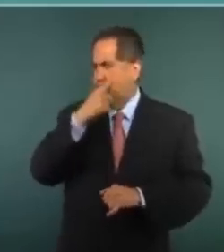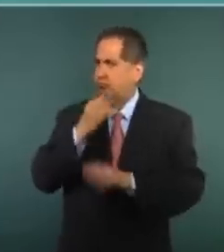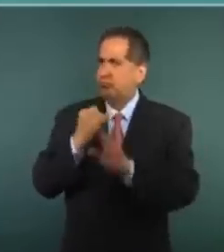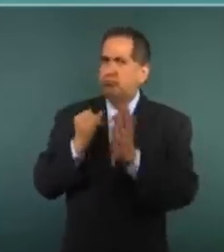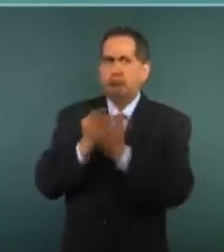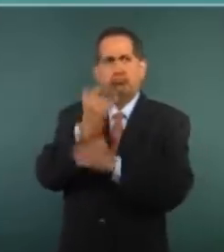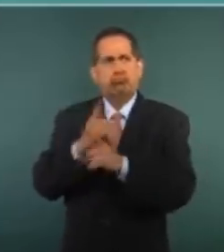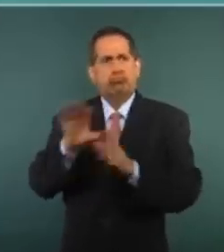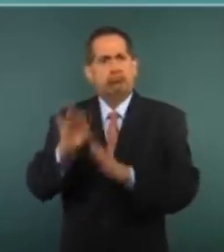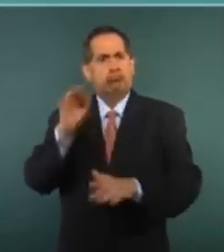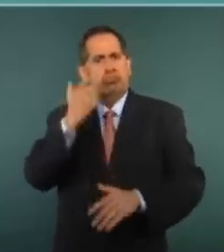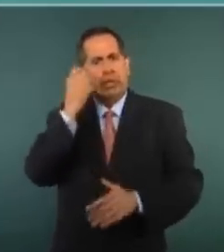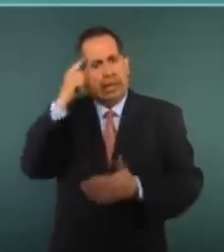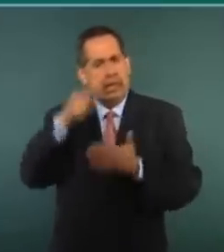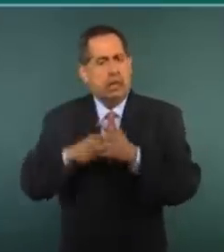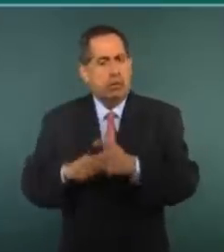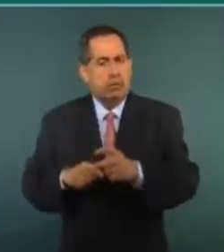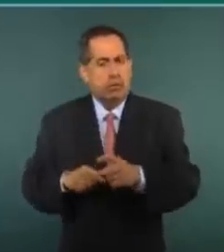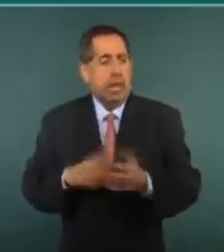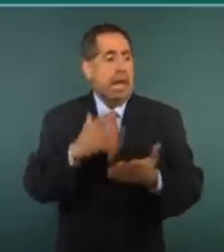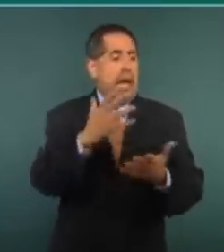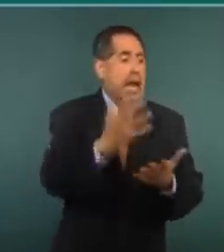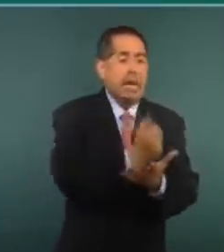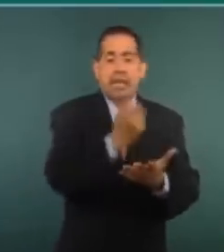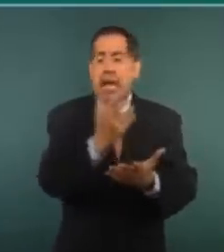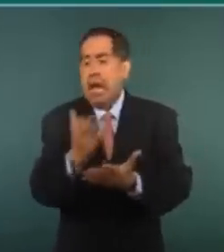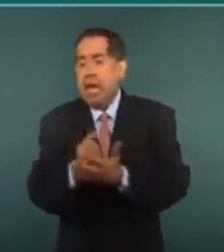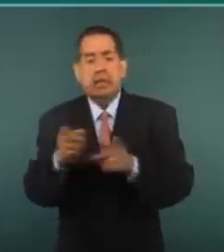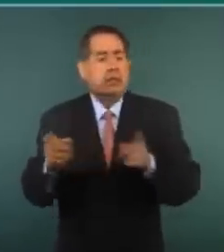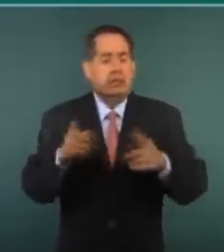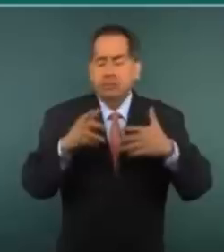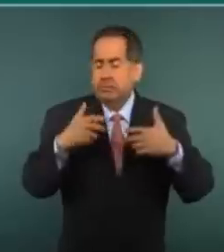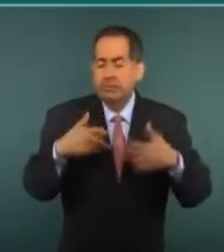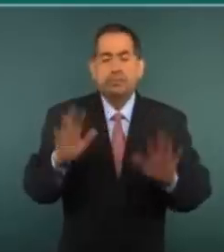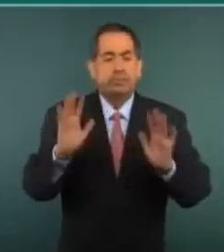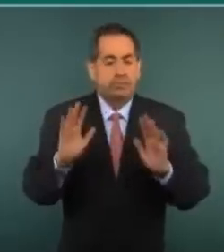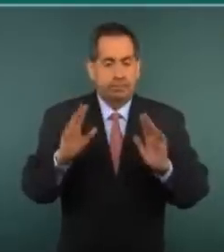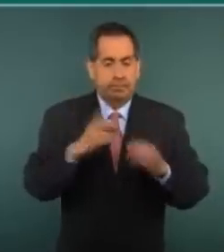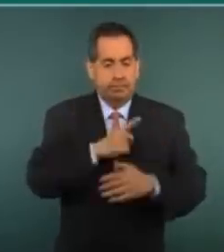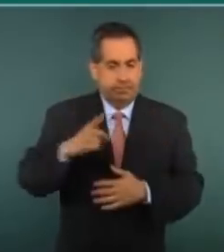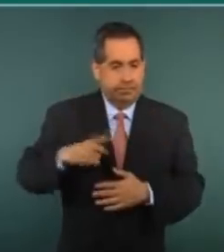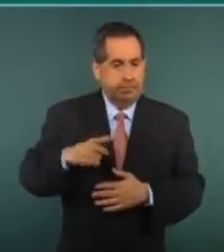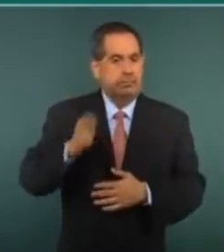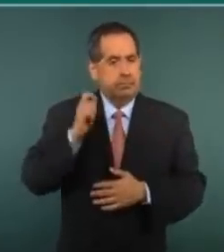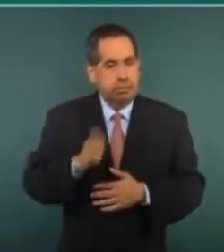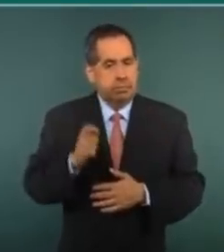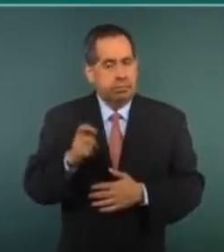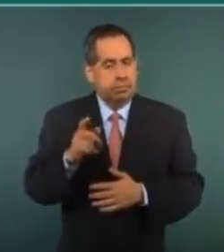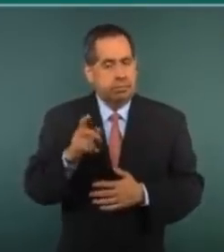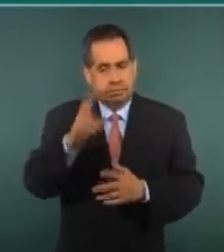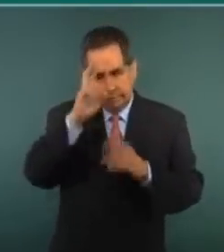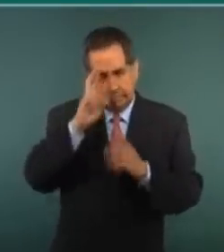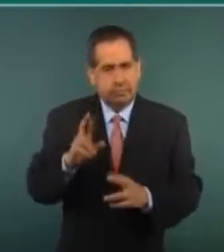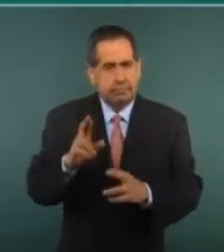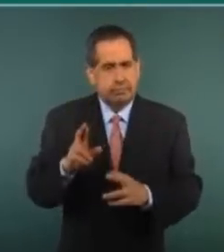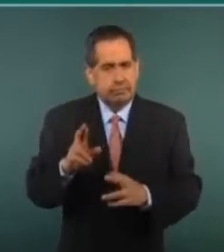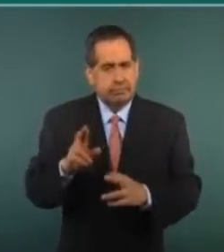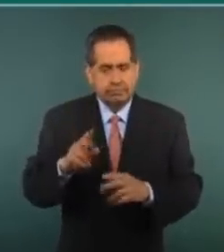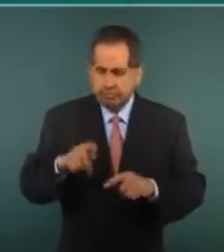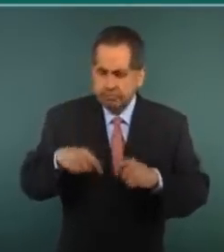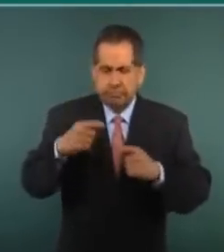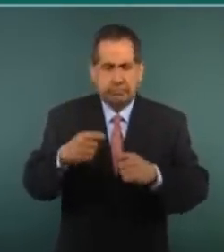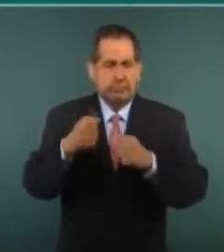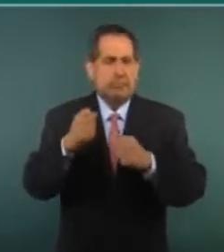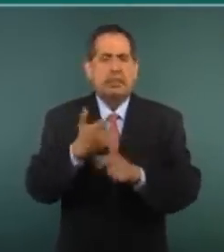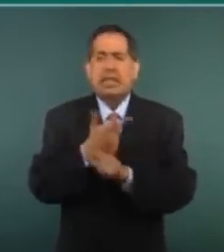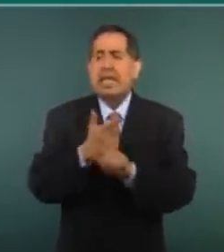Entonces, gane quien gane, se tiene que garantizar